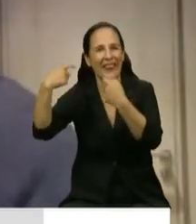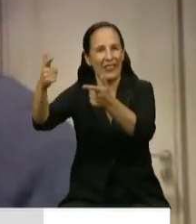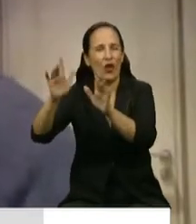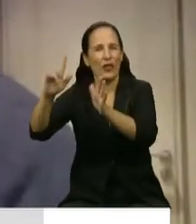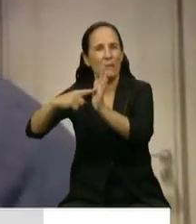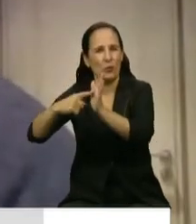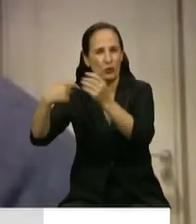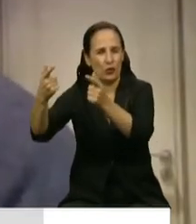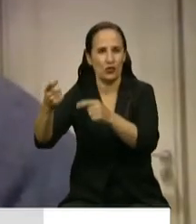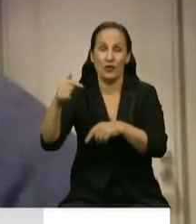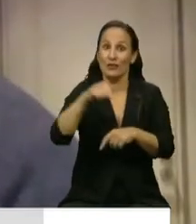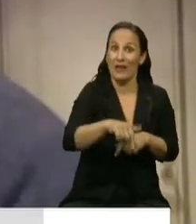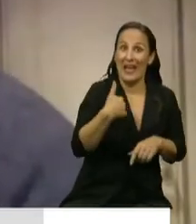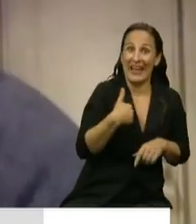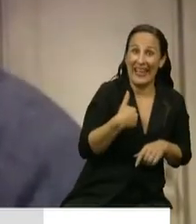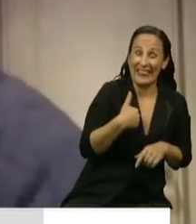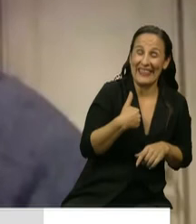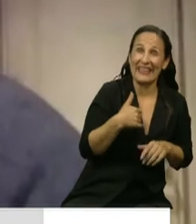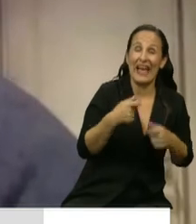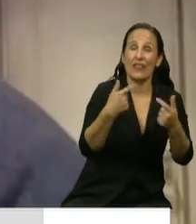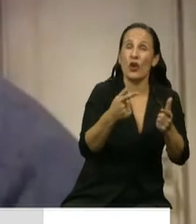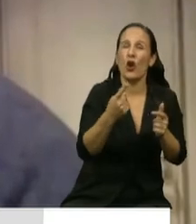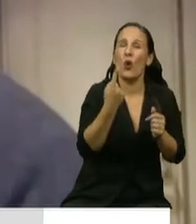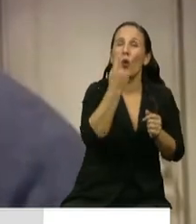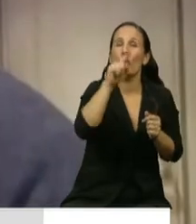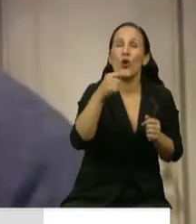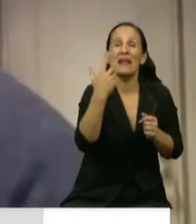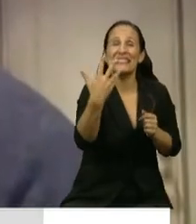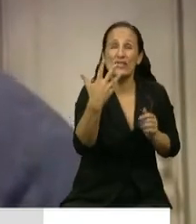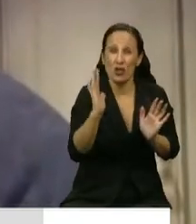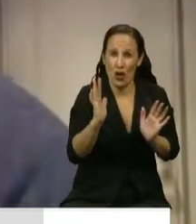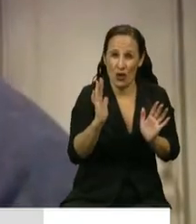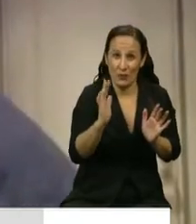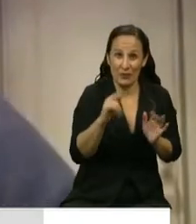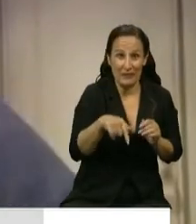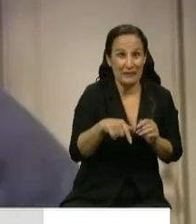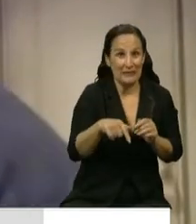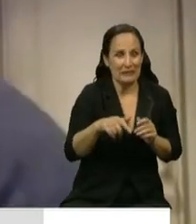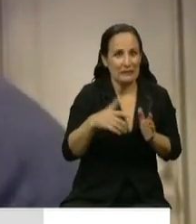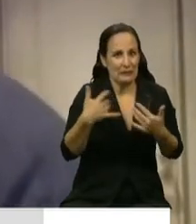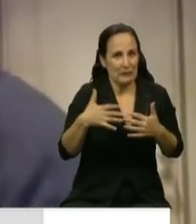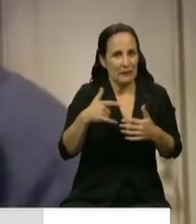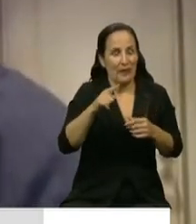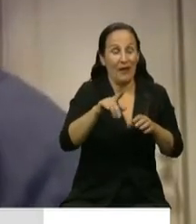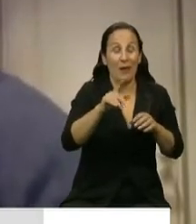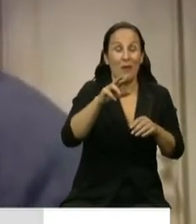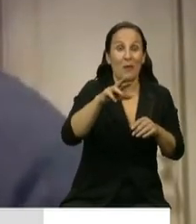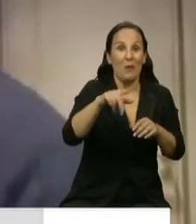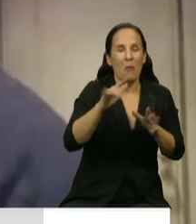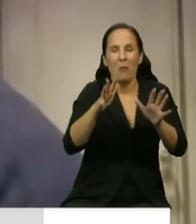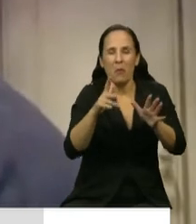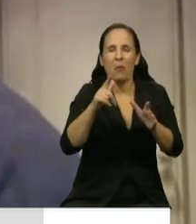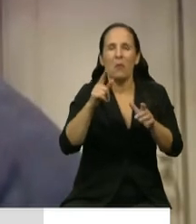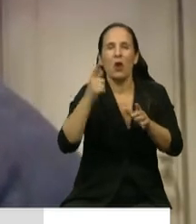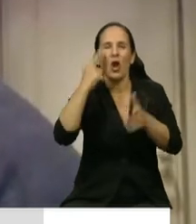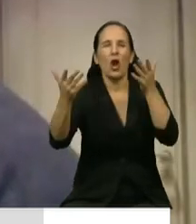en materia fiscal algo así como un punto y medio del producto. Estamos en el 10% de los paquetes fiscales, o un quinto